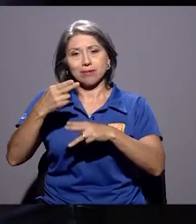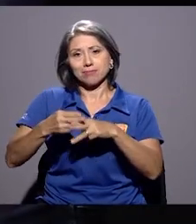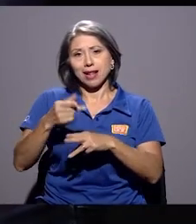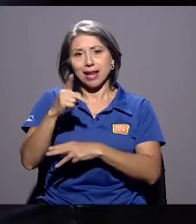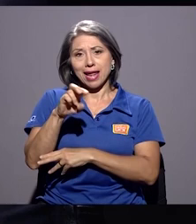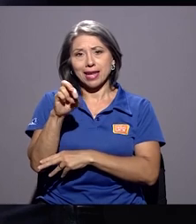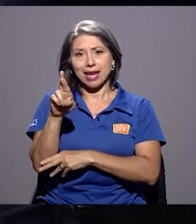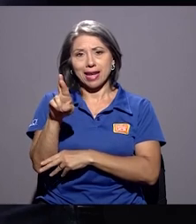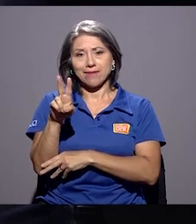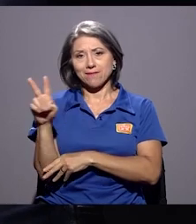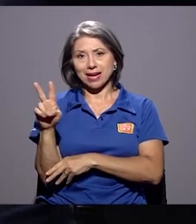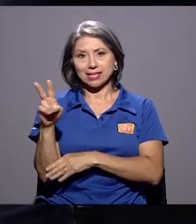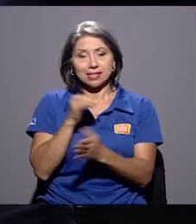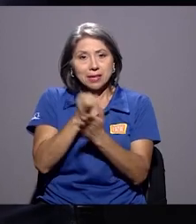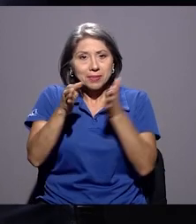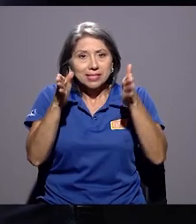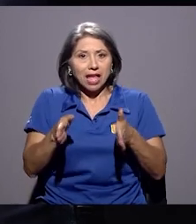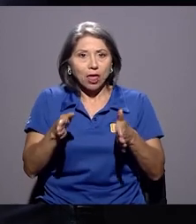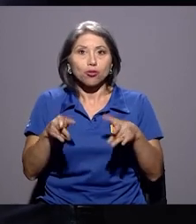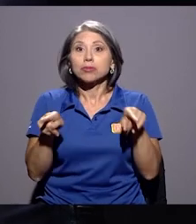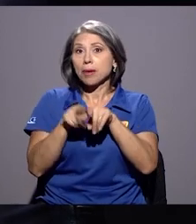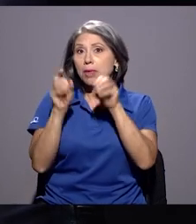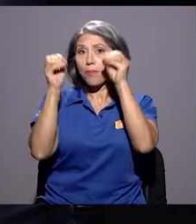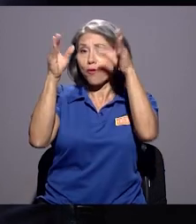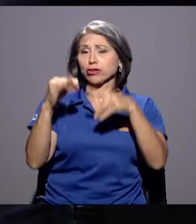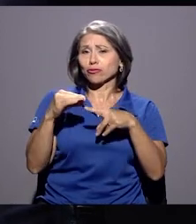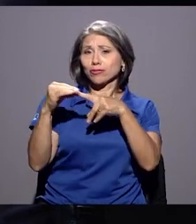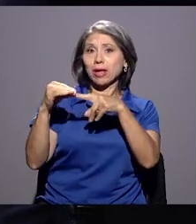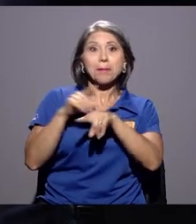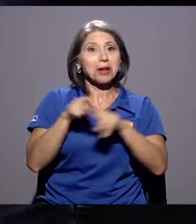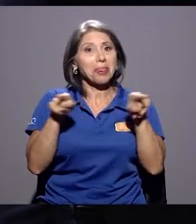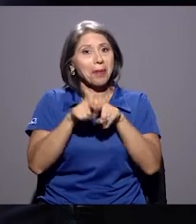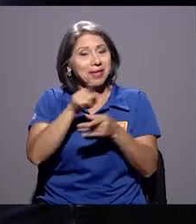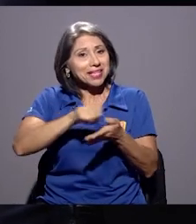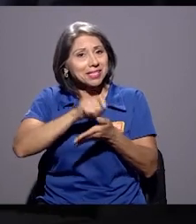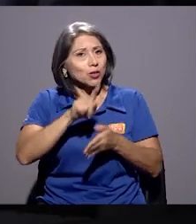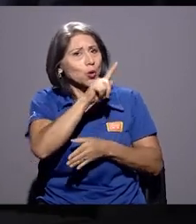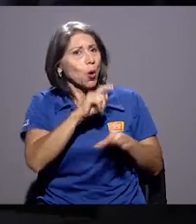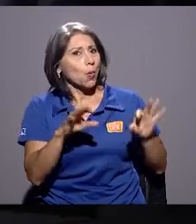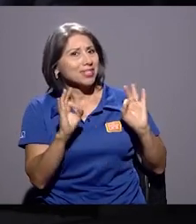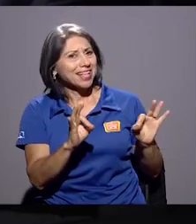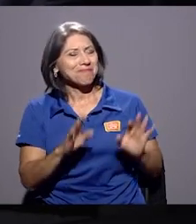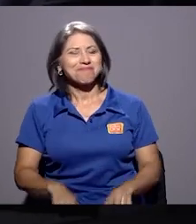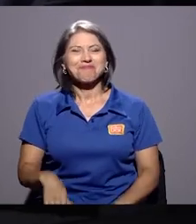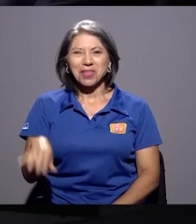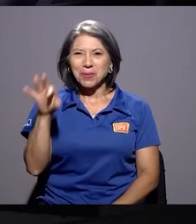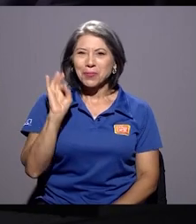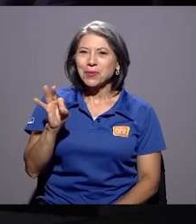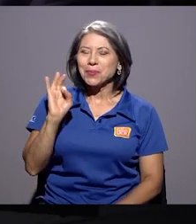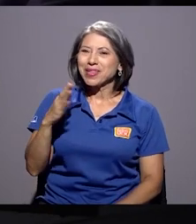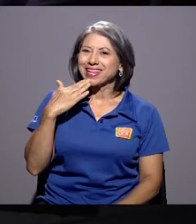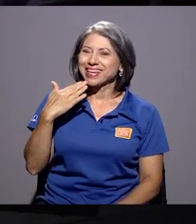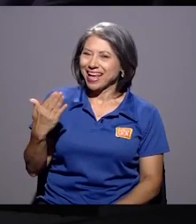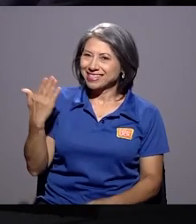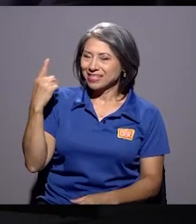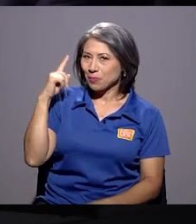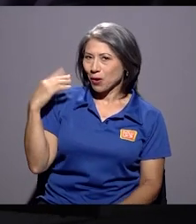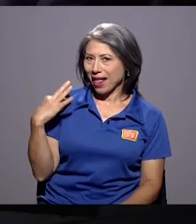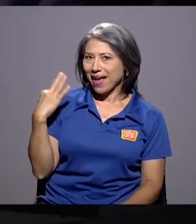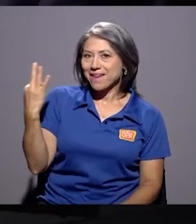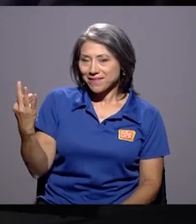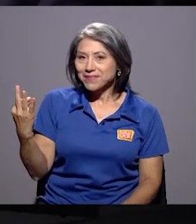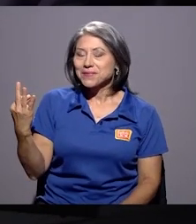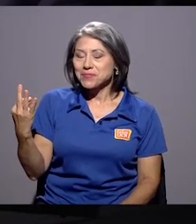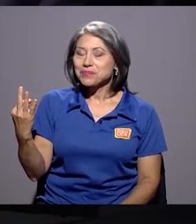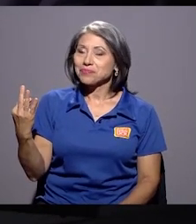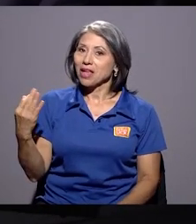Vargas, es investigador, es catedrático, pero bueno, también tiene una faceta de escritor, don Leiner, ¿cómo está? Muy bien, gracias Marlon por la